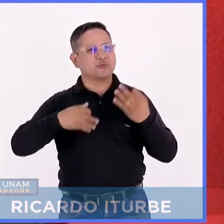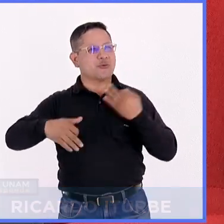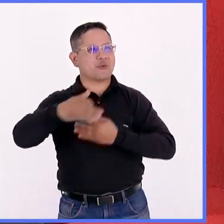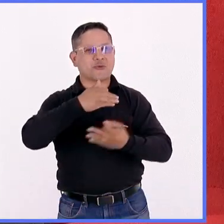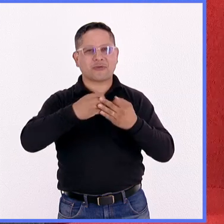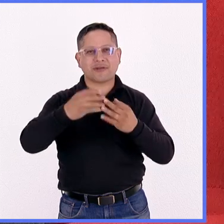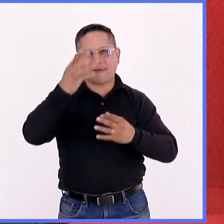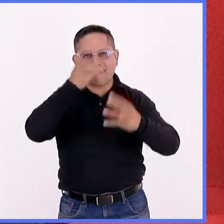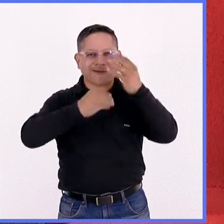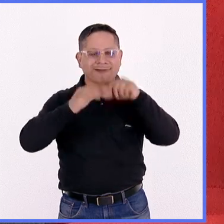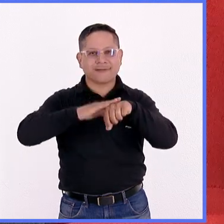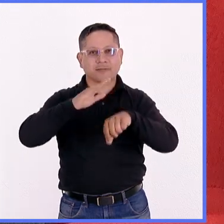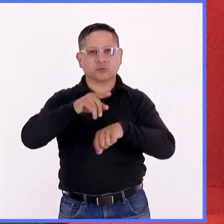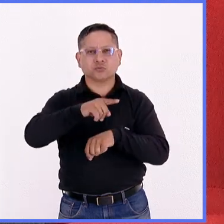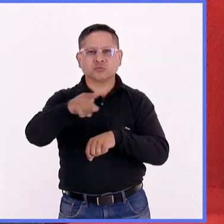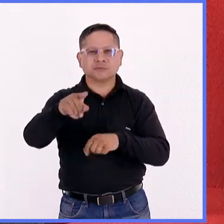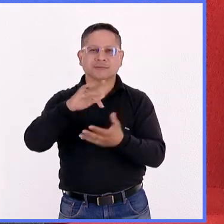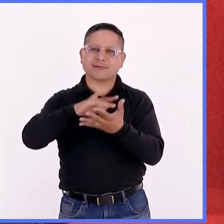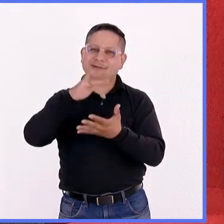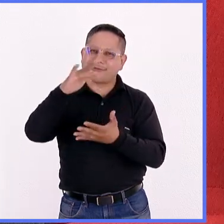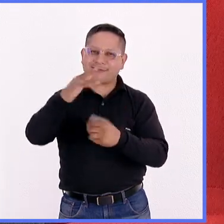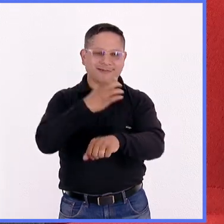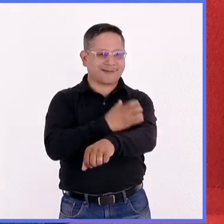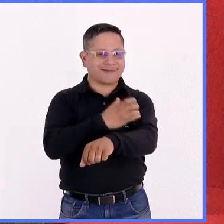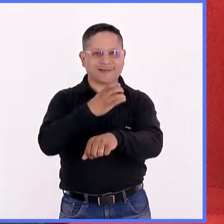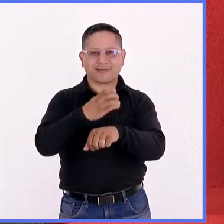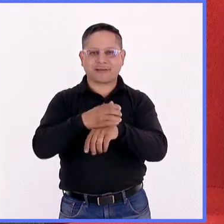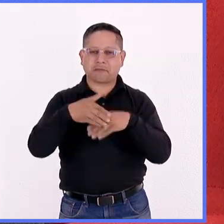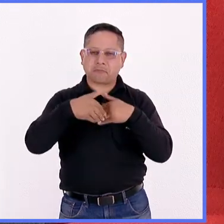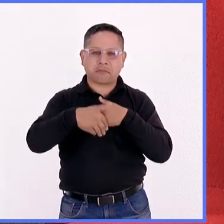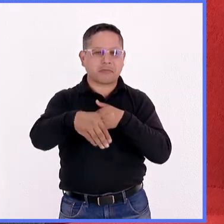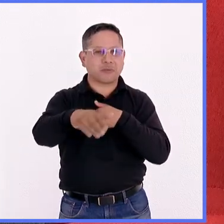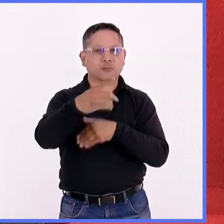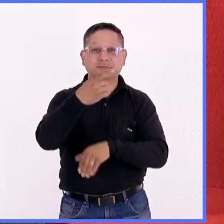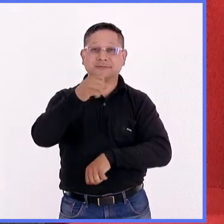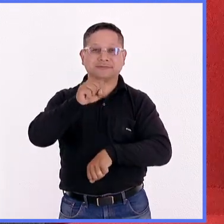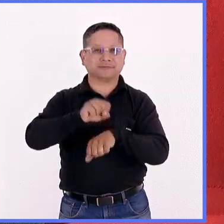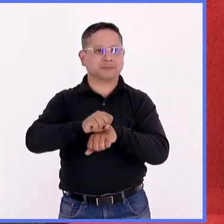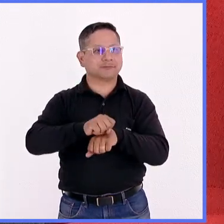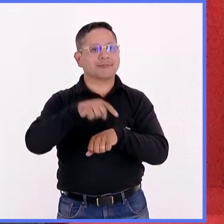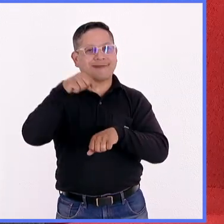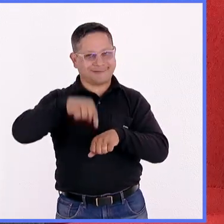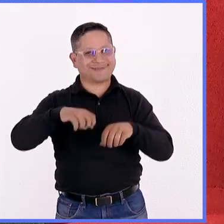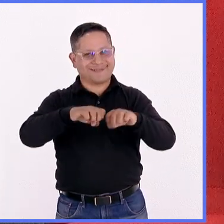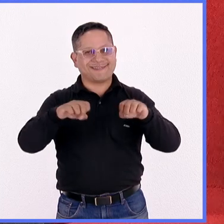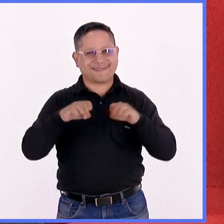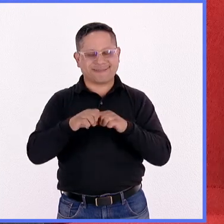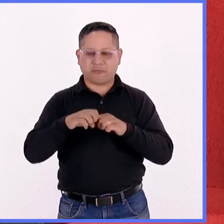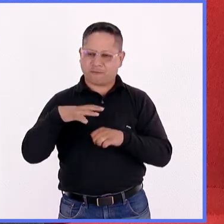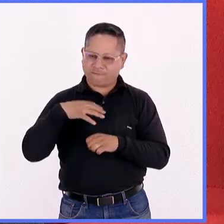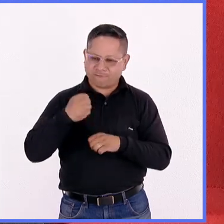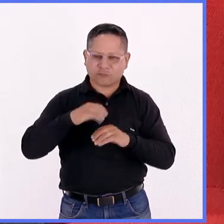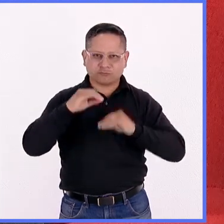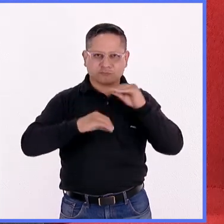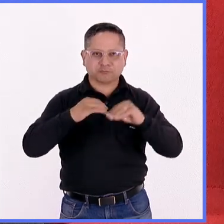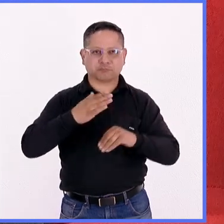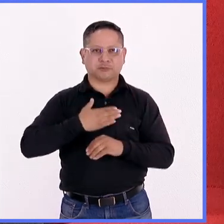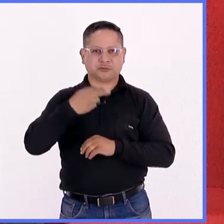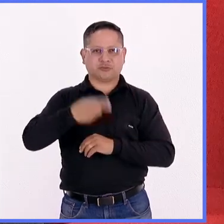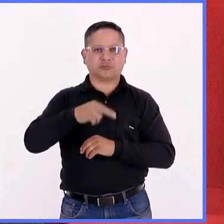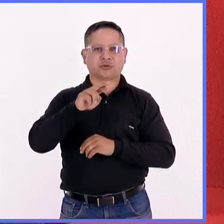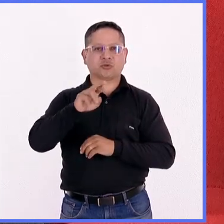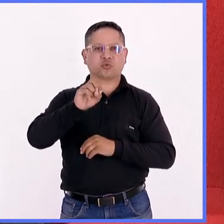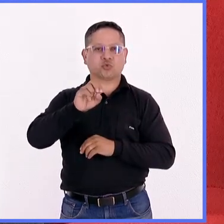más amplio, agradeciendo a todos ustedes que nos acompañan a lo largo de la semana y a todo el equipo que hace posible esta transmisión. Mi nombre es Rosa